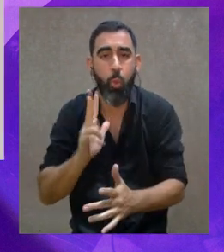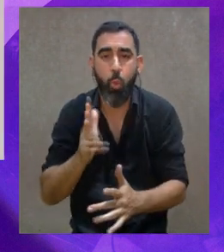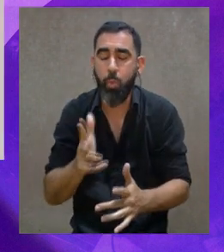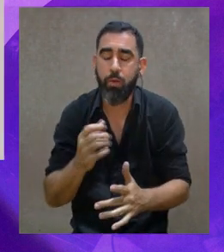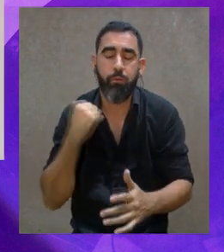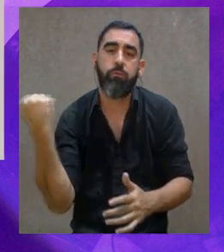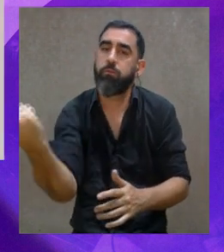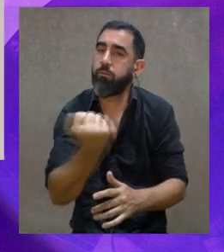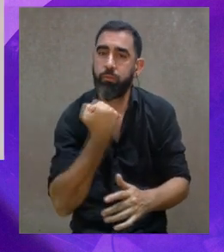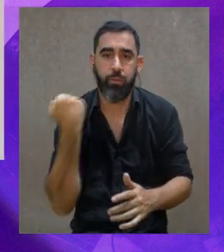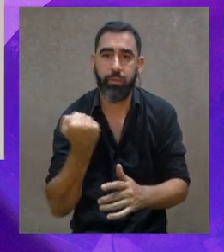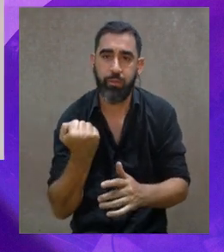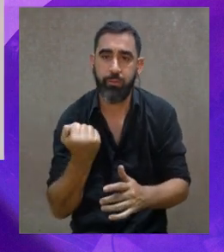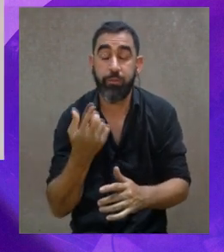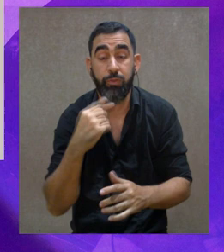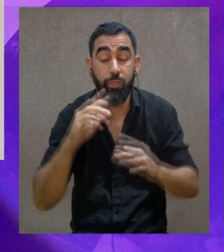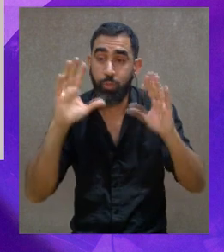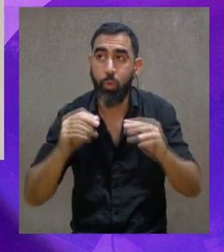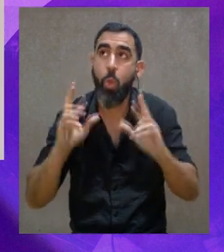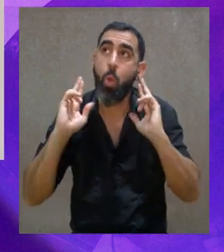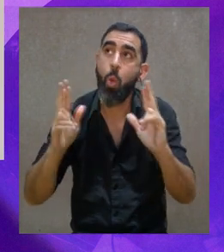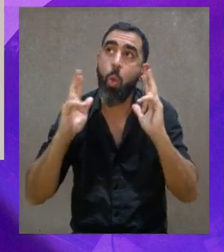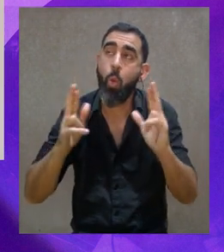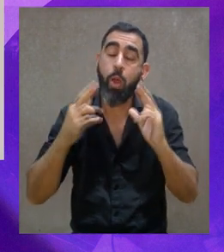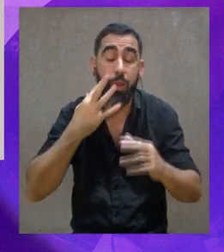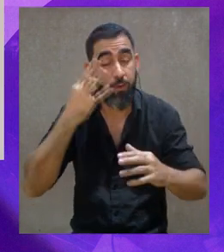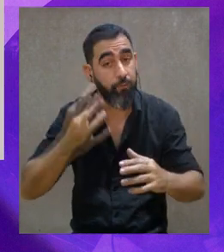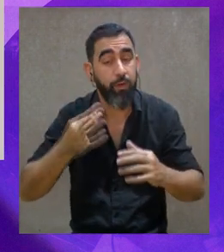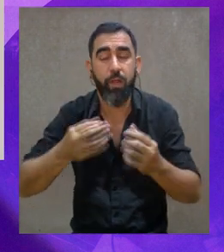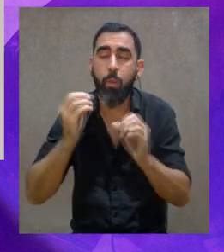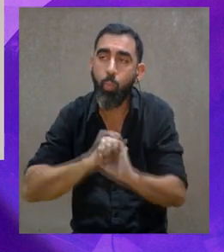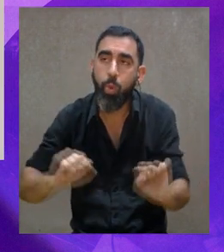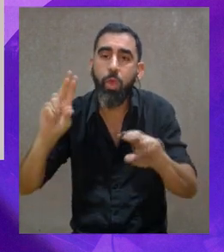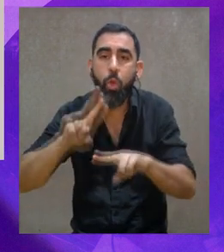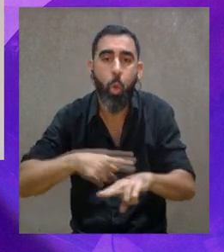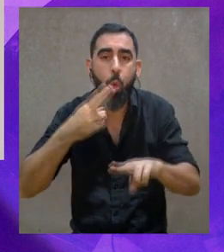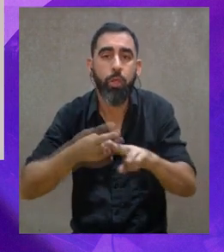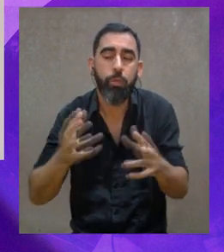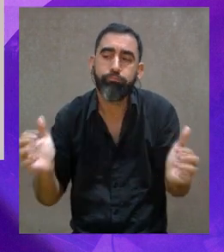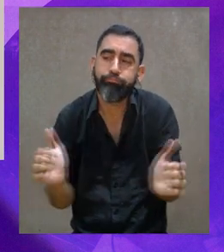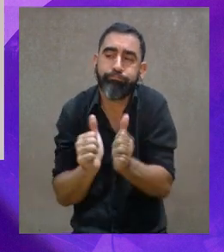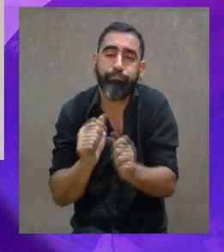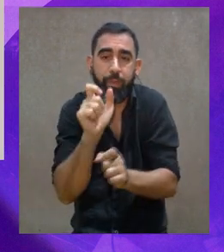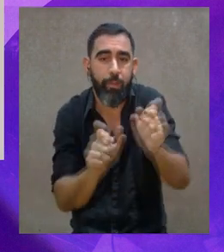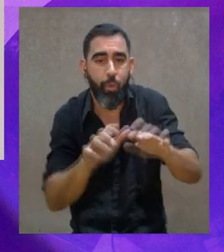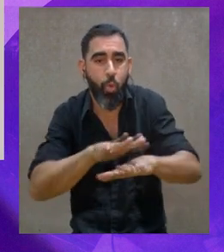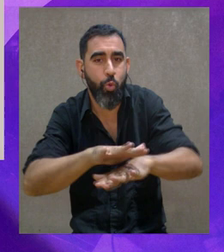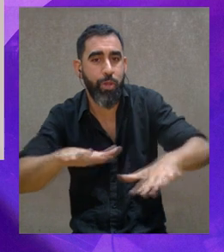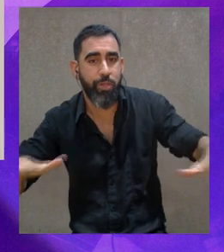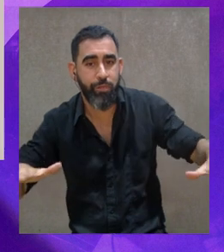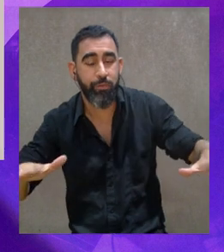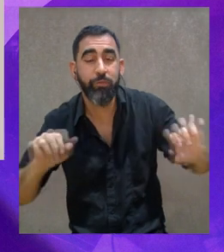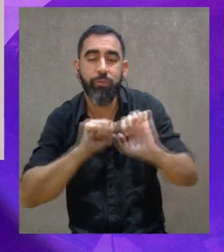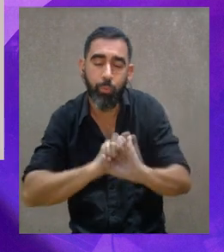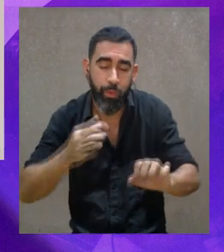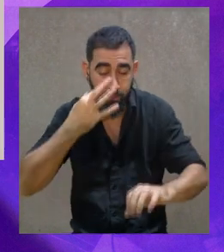contacto humano es indispensable. Así que todos estamos deseosos realmente de poder juntarnos con los